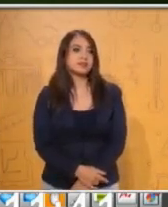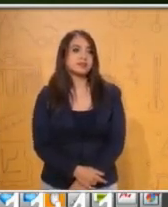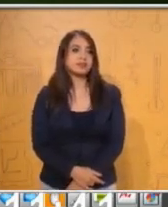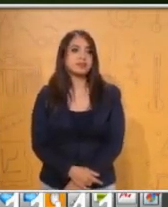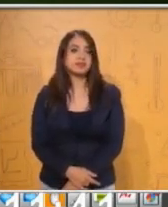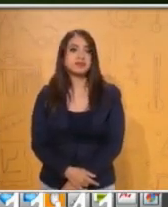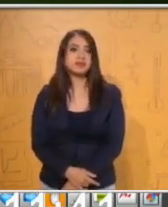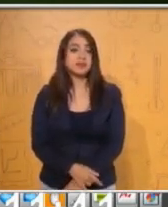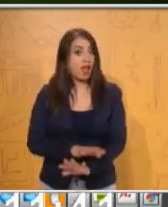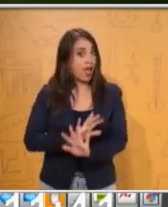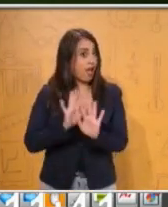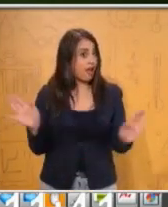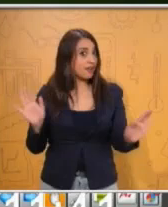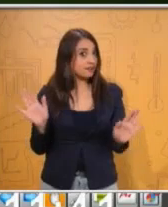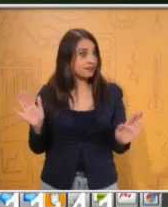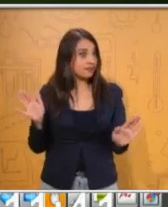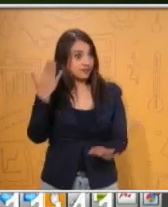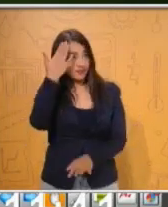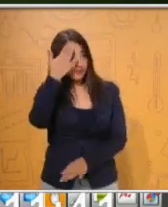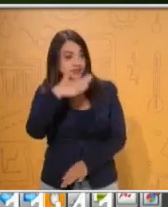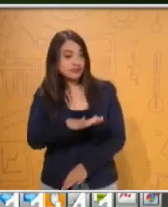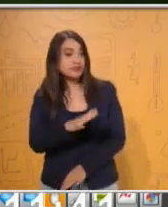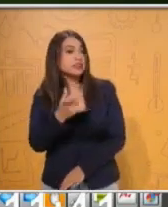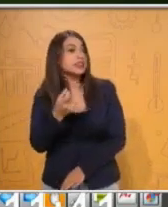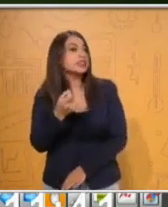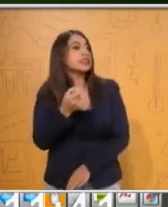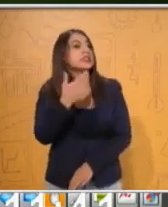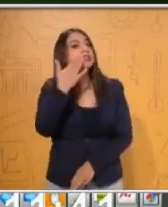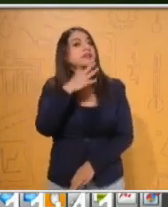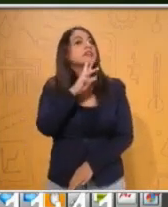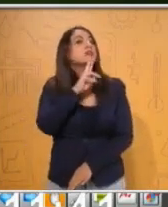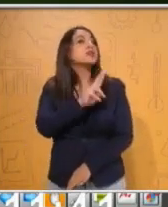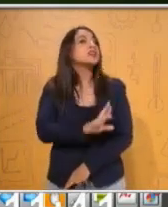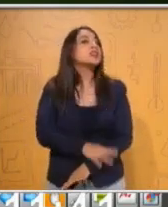¿Ya? A ver, ¿quién tiene la respuesta?